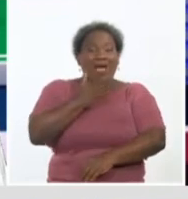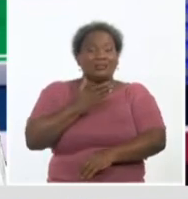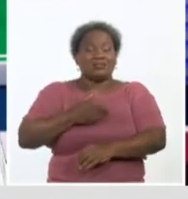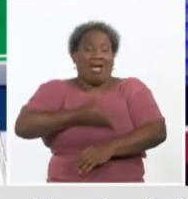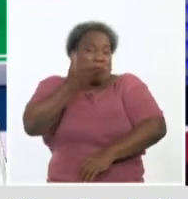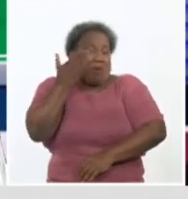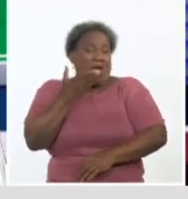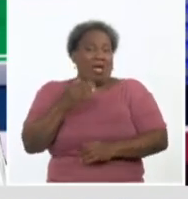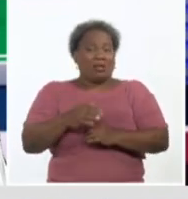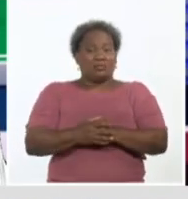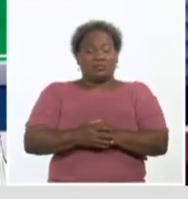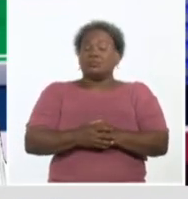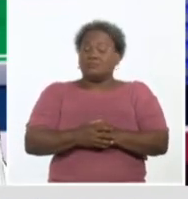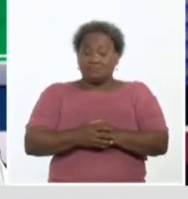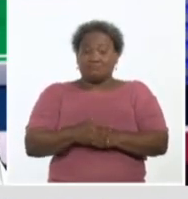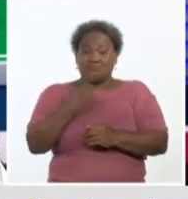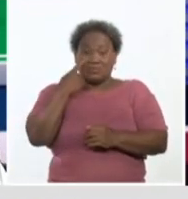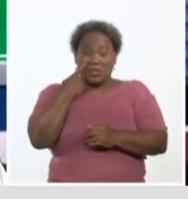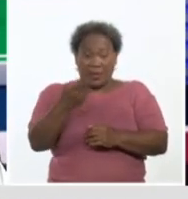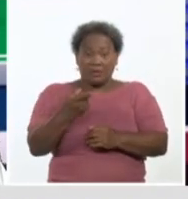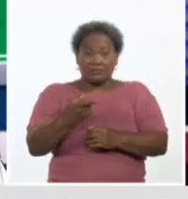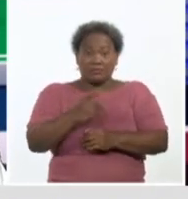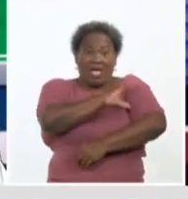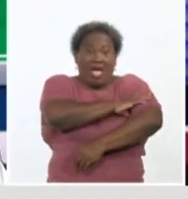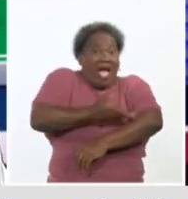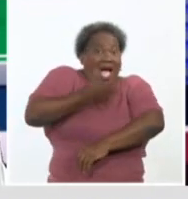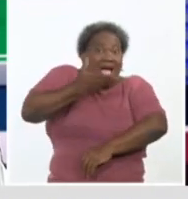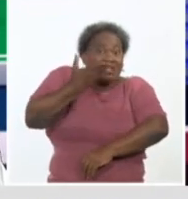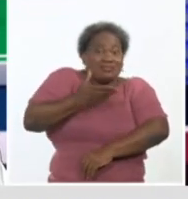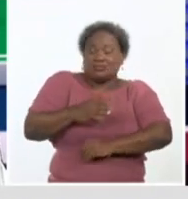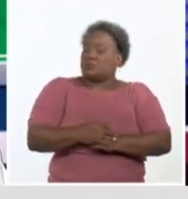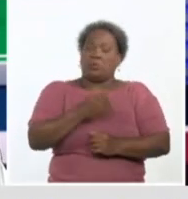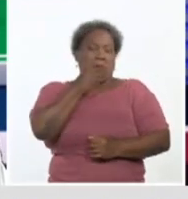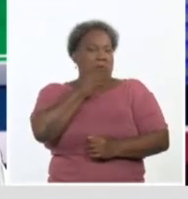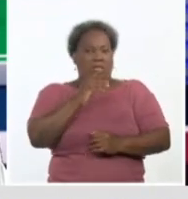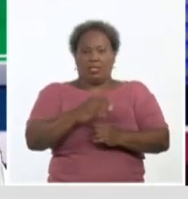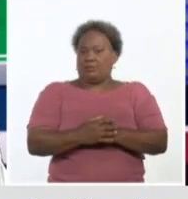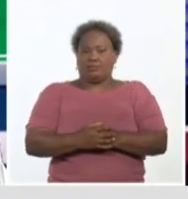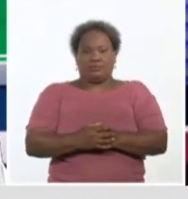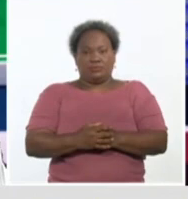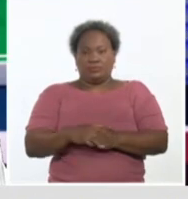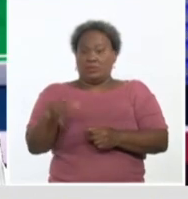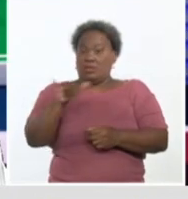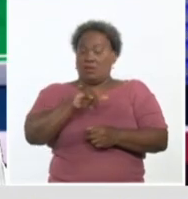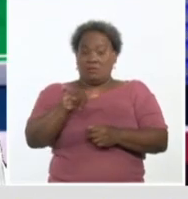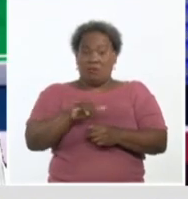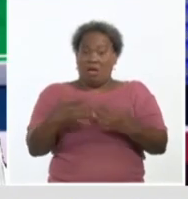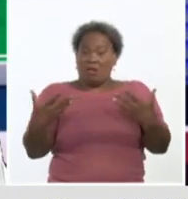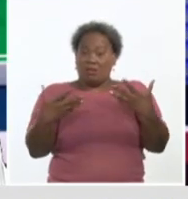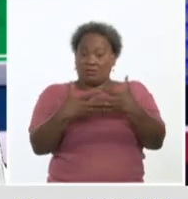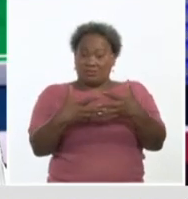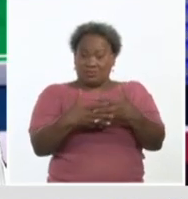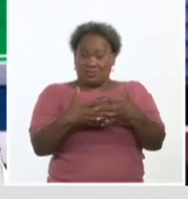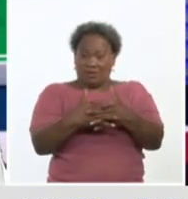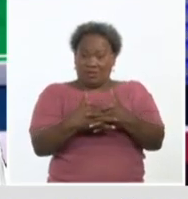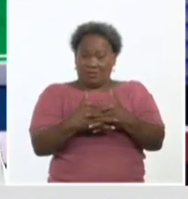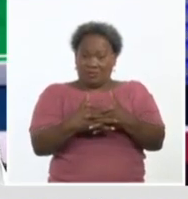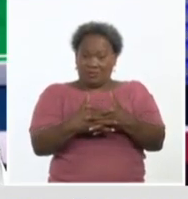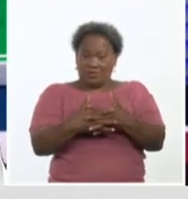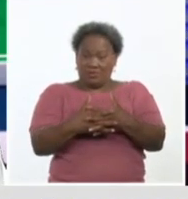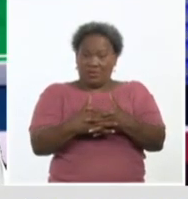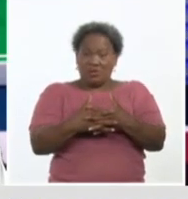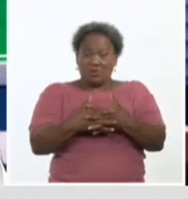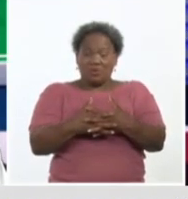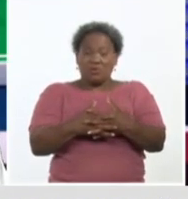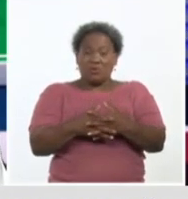tema de la hipertensión. Muy marcado. Muy marcado, pero que está asociado también al no apego